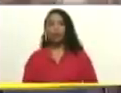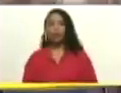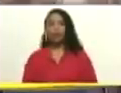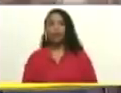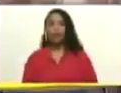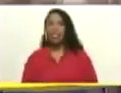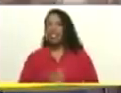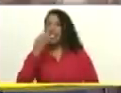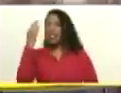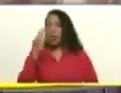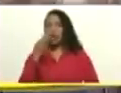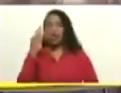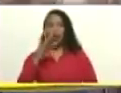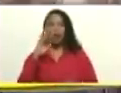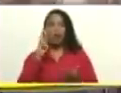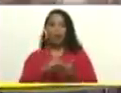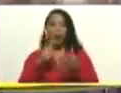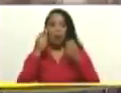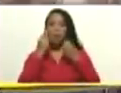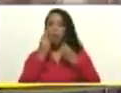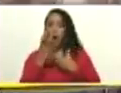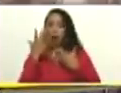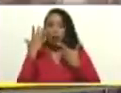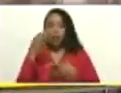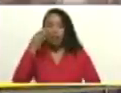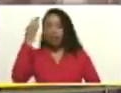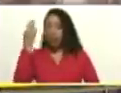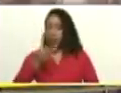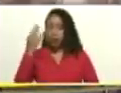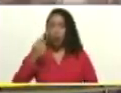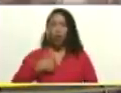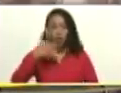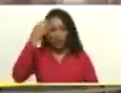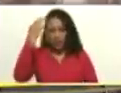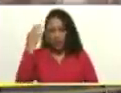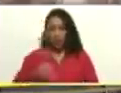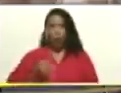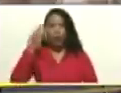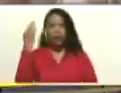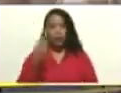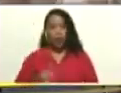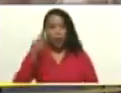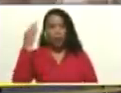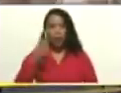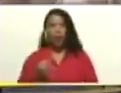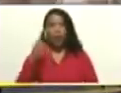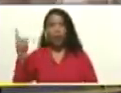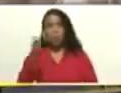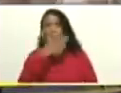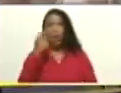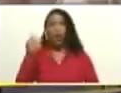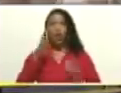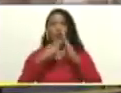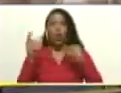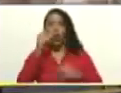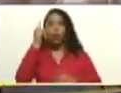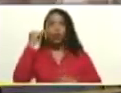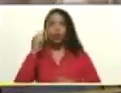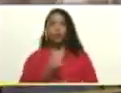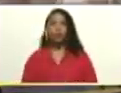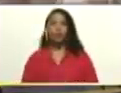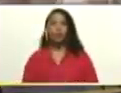Seguro que vamos a llegar a buen puerto. Seguro que seguro que seguro. Seguro que las cosas van a ser mejor para todos y para todas.